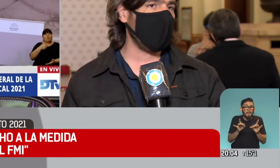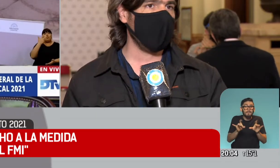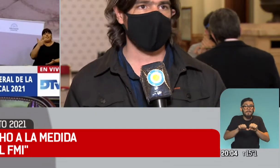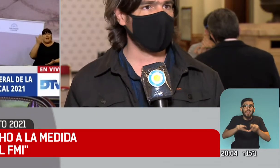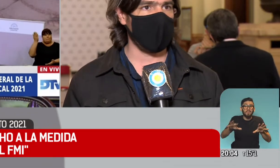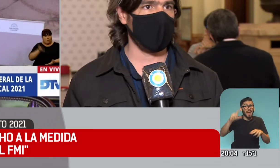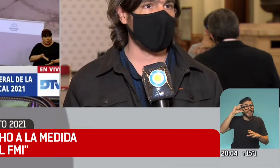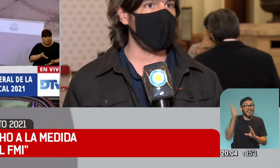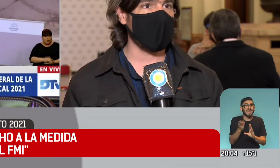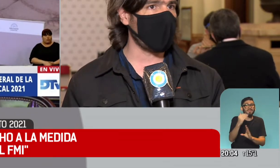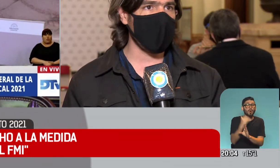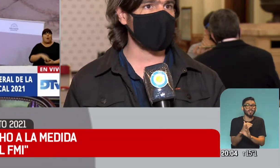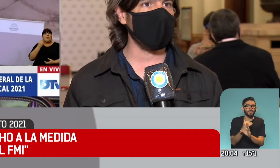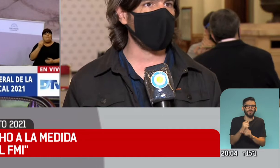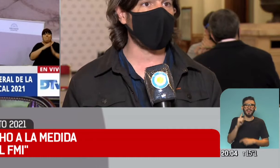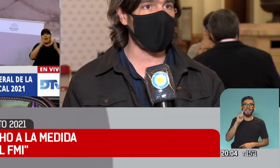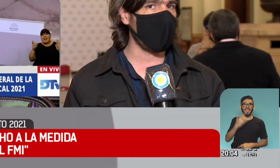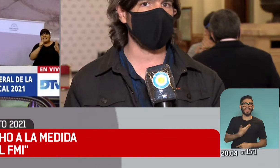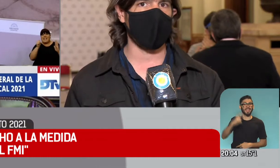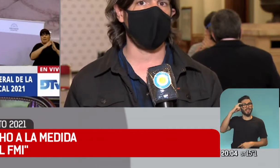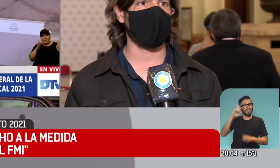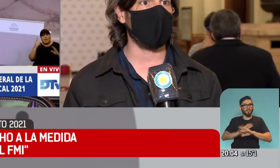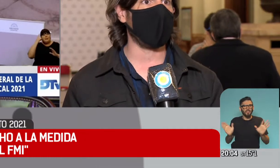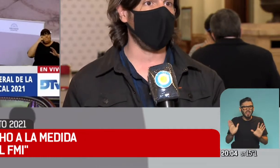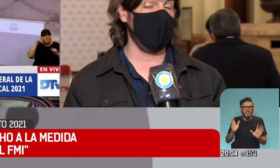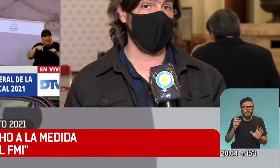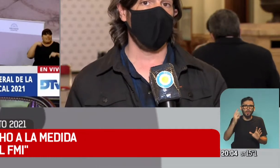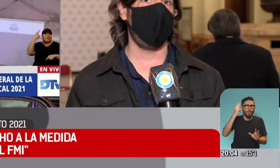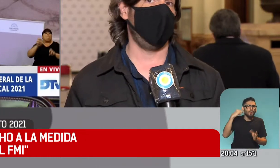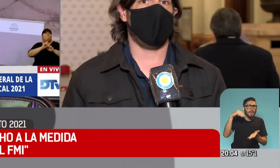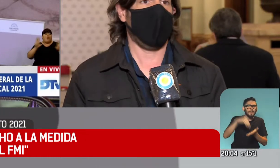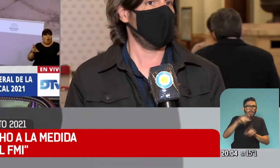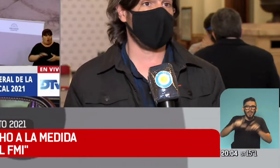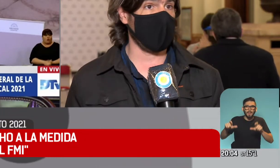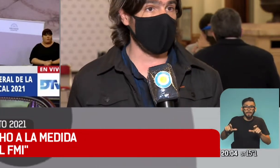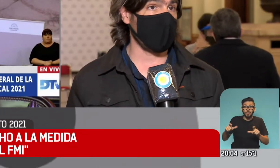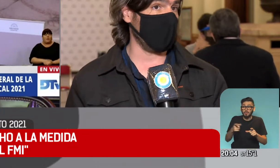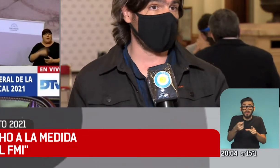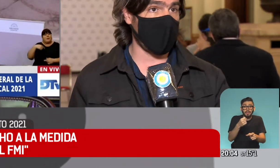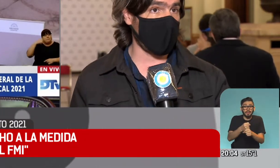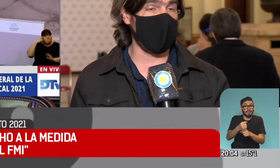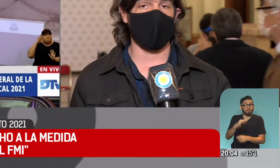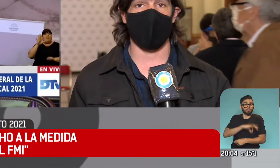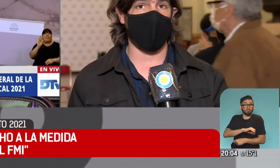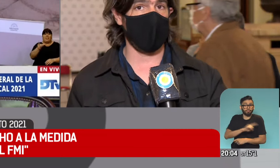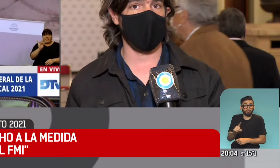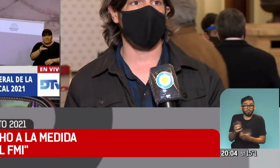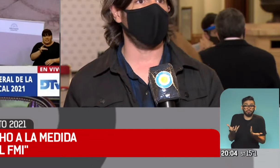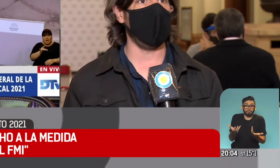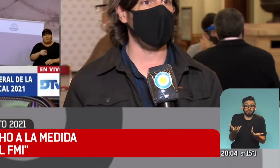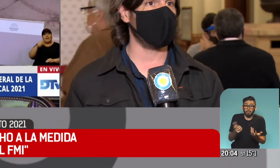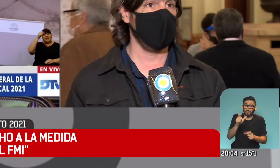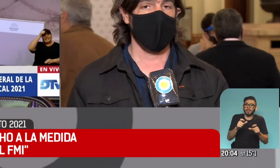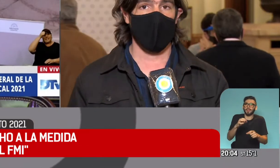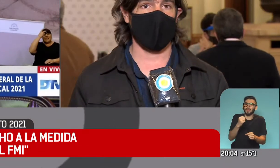El IFE se termina, no hay más IFE para 9 millones de personas que se quedaron sin ingresos porque son trabajadoras o trabajadores